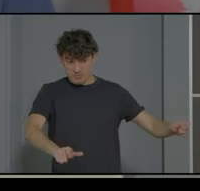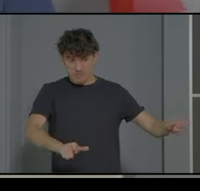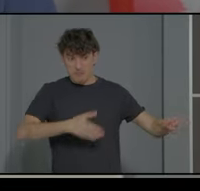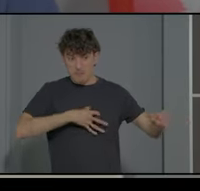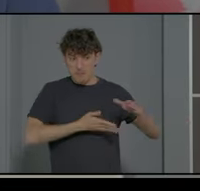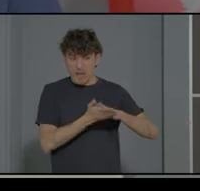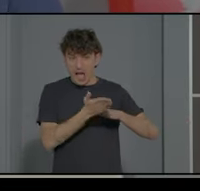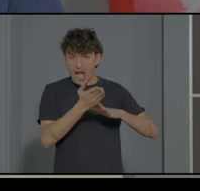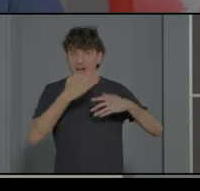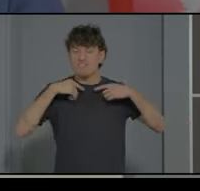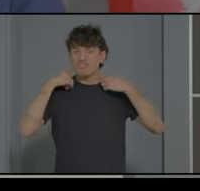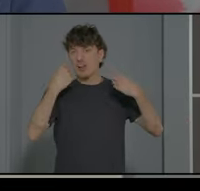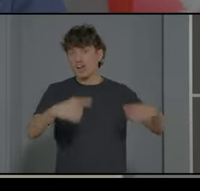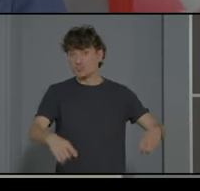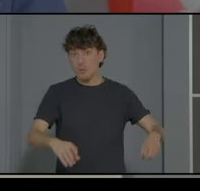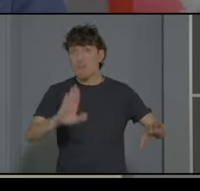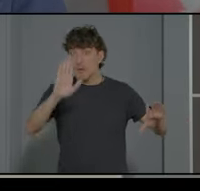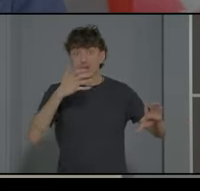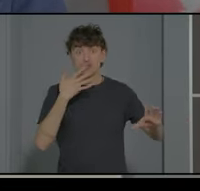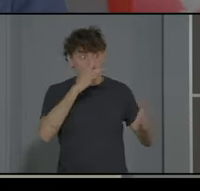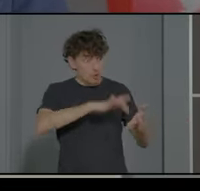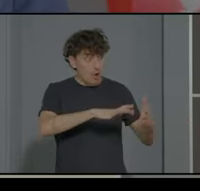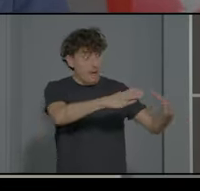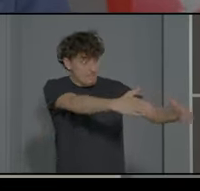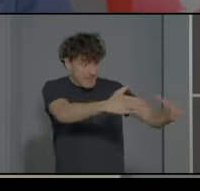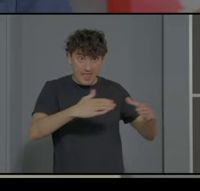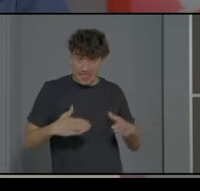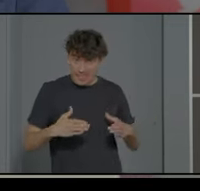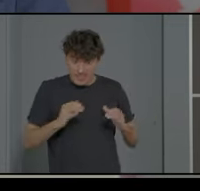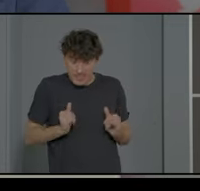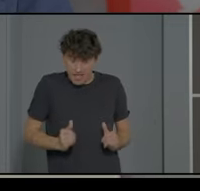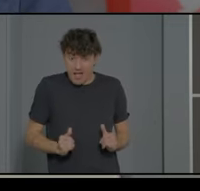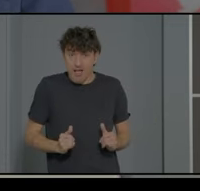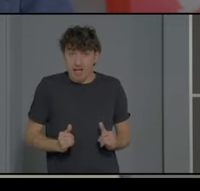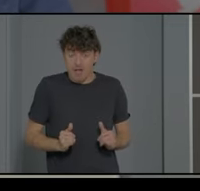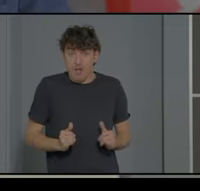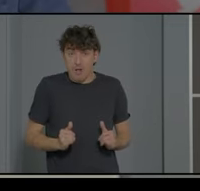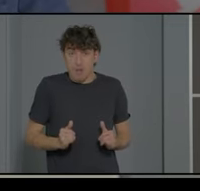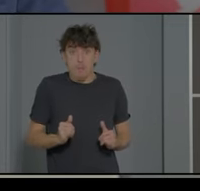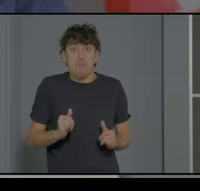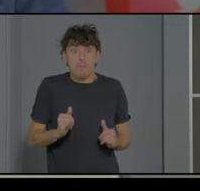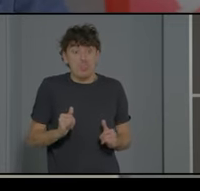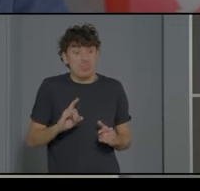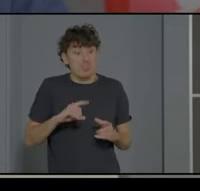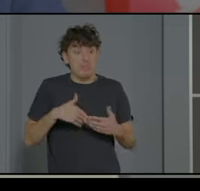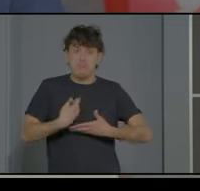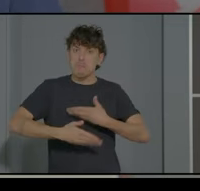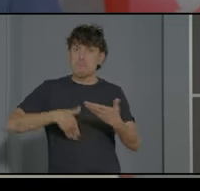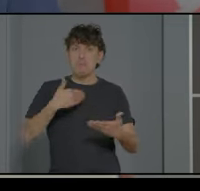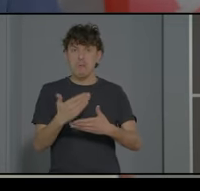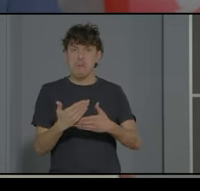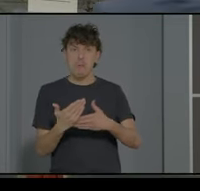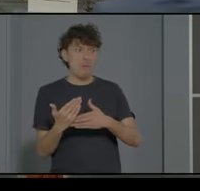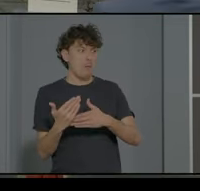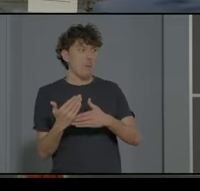llega, la tasa de éxito que tenemos en esta derivación hacia una escolarización ordinaria está por